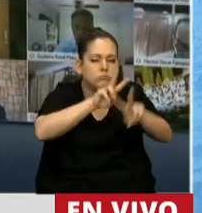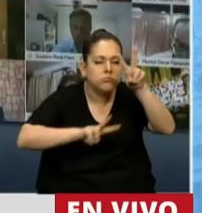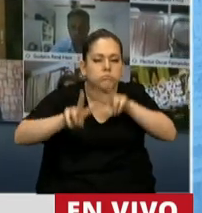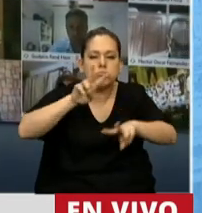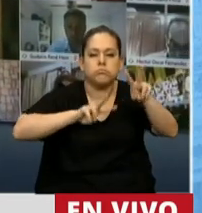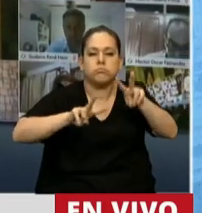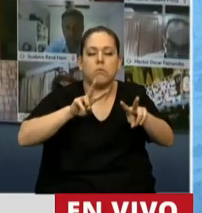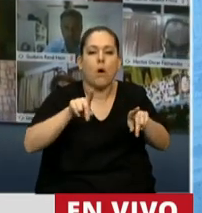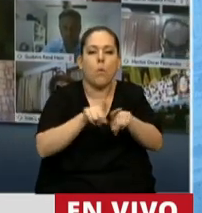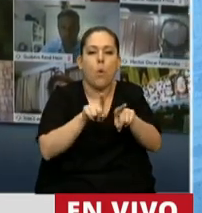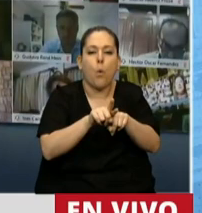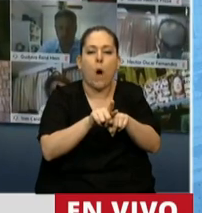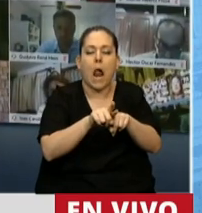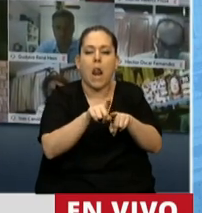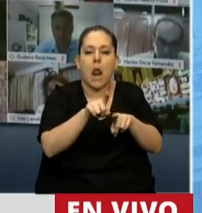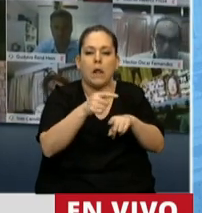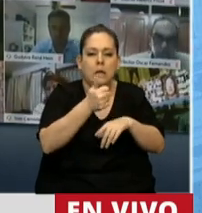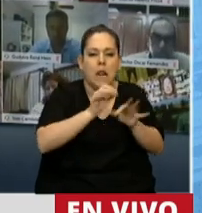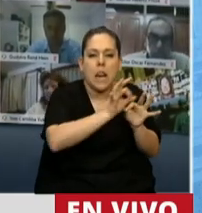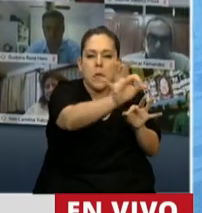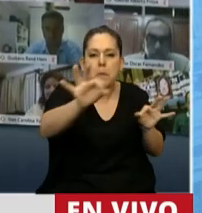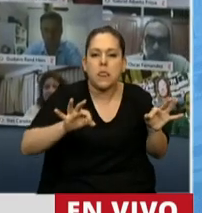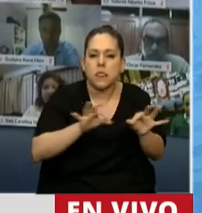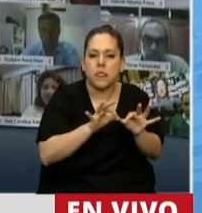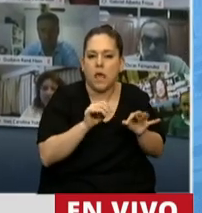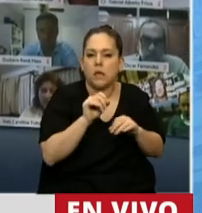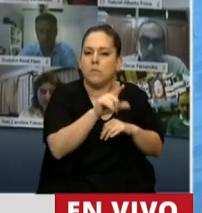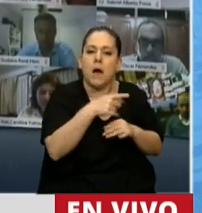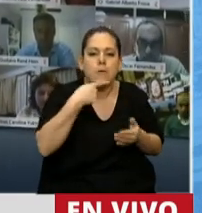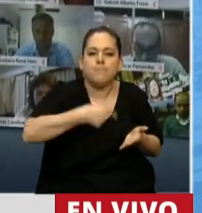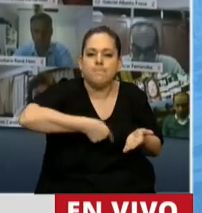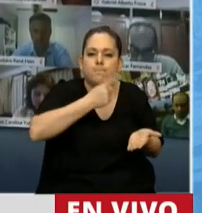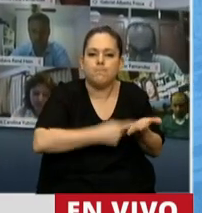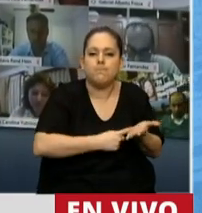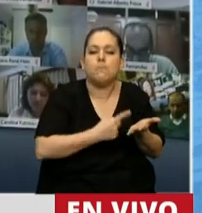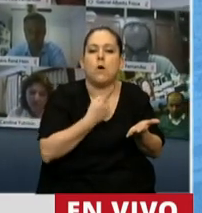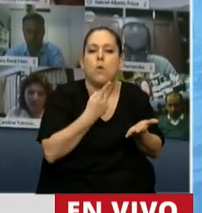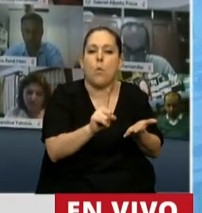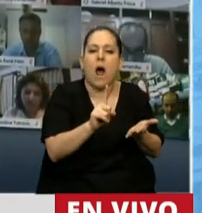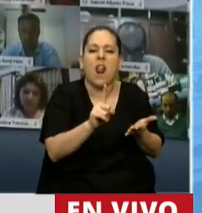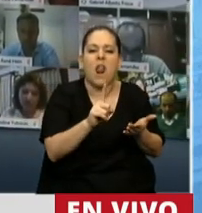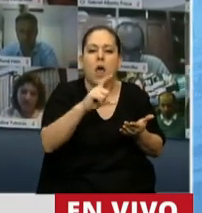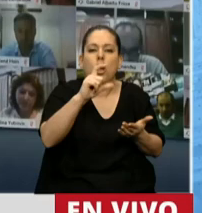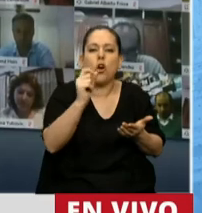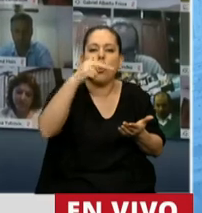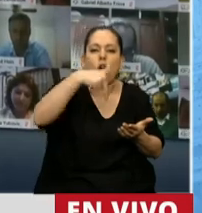las vicisitudes territoriales para definir la continentalidad,